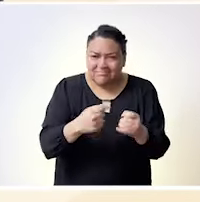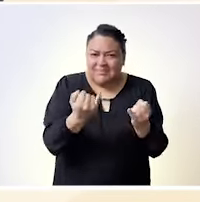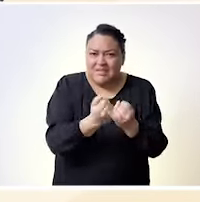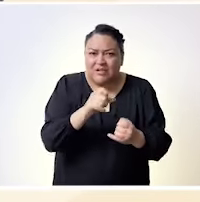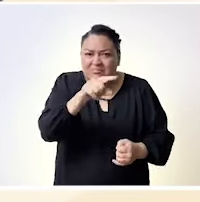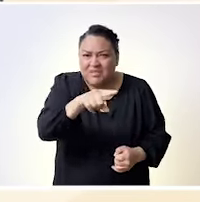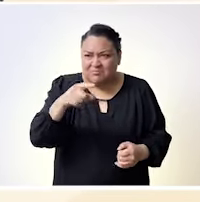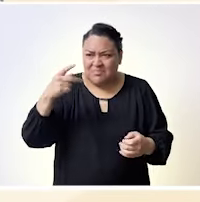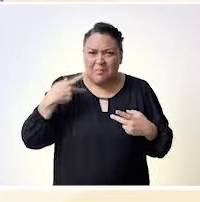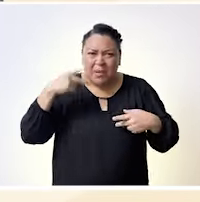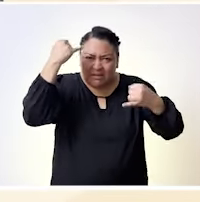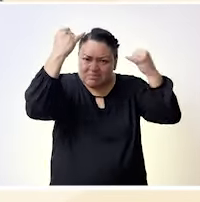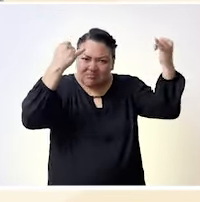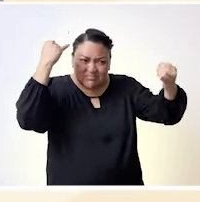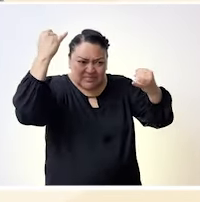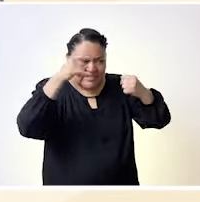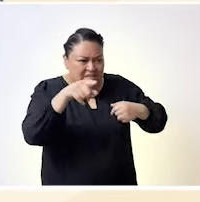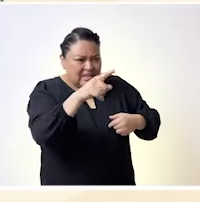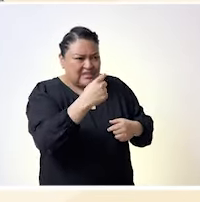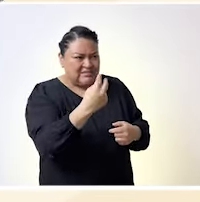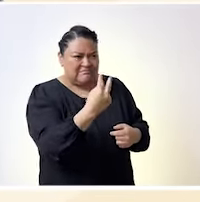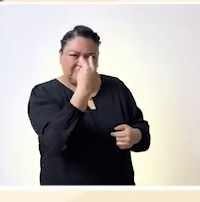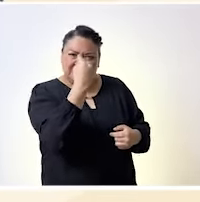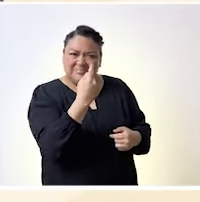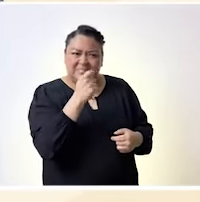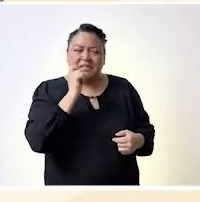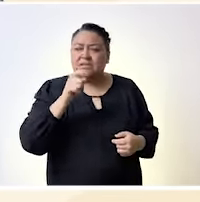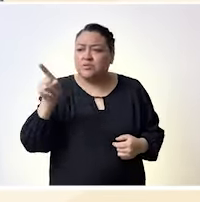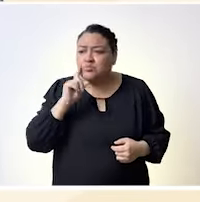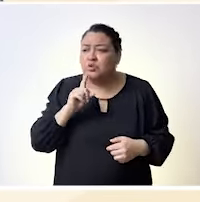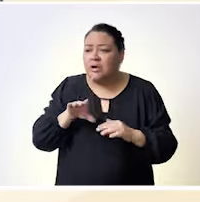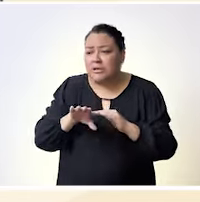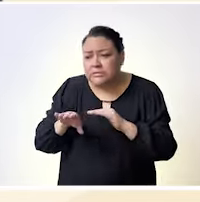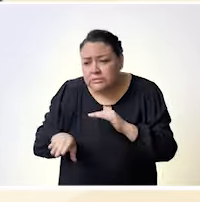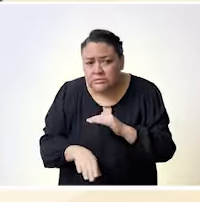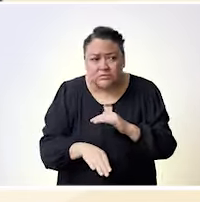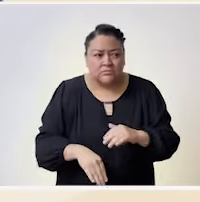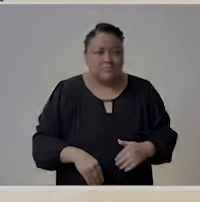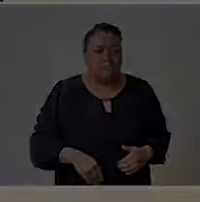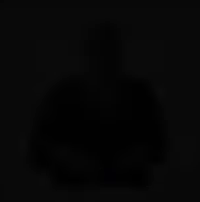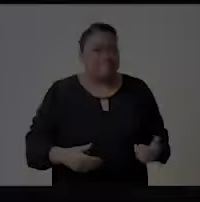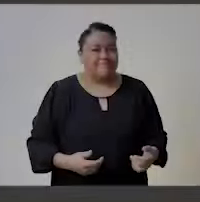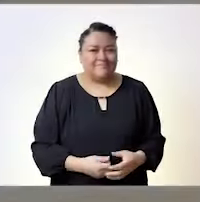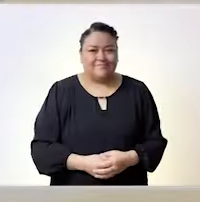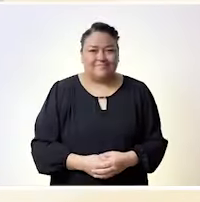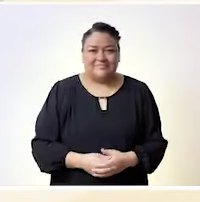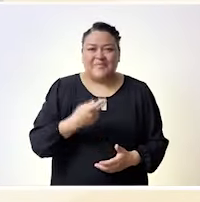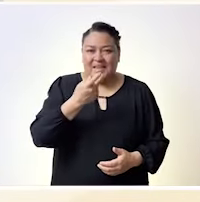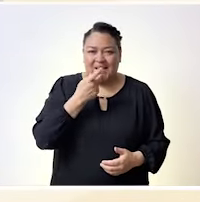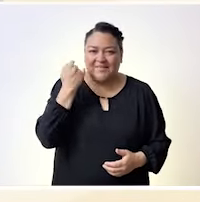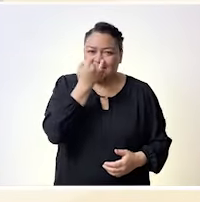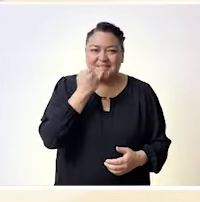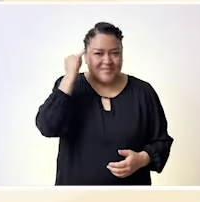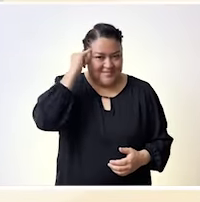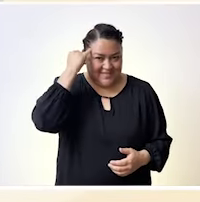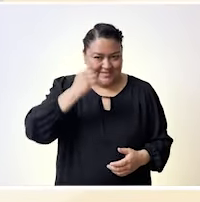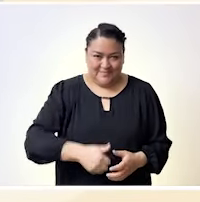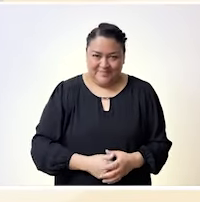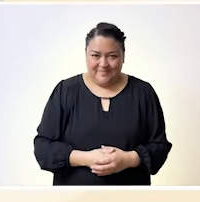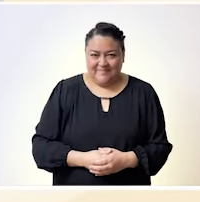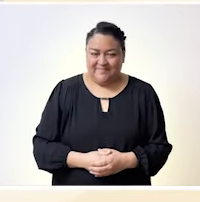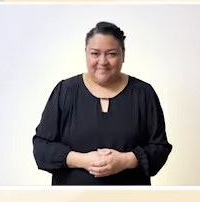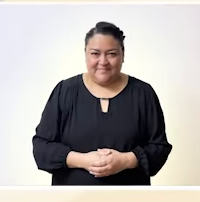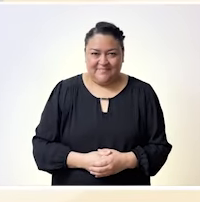No más esta construcción que nos ha presentado como sumisas. Que hago y que niuqui